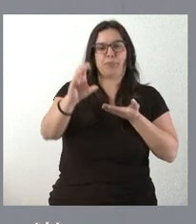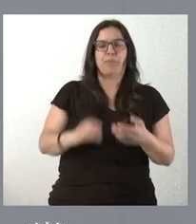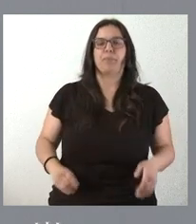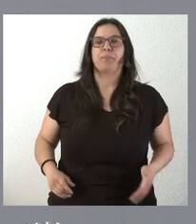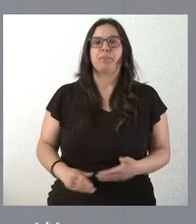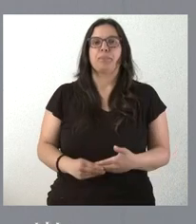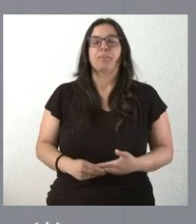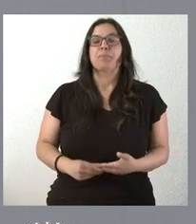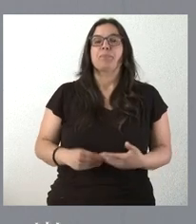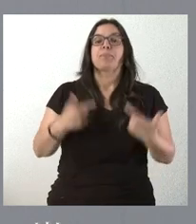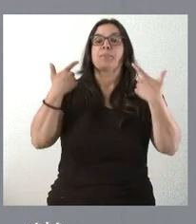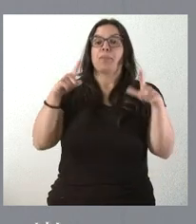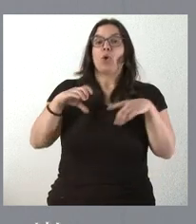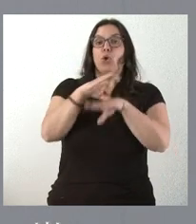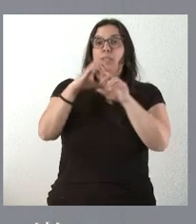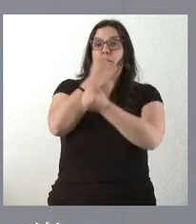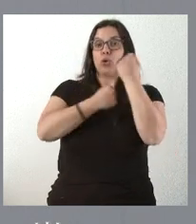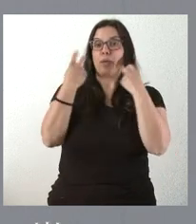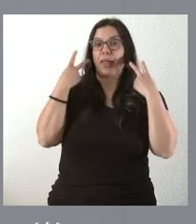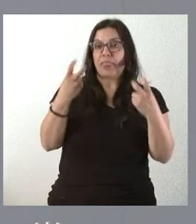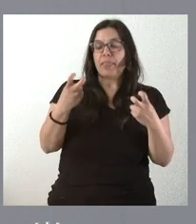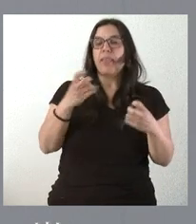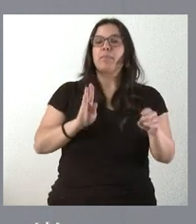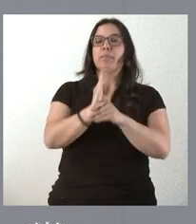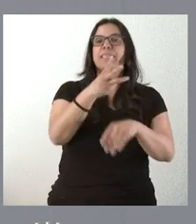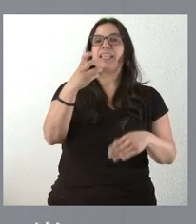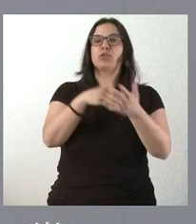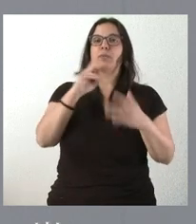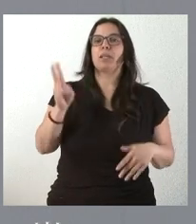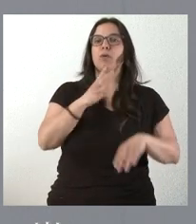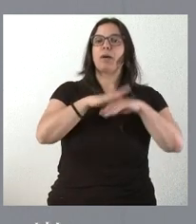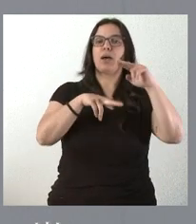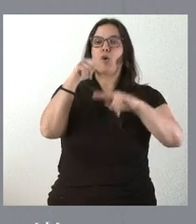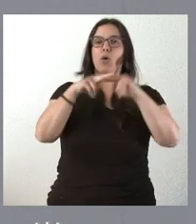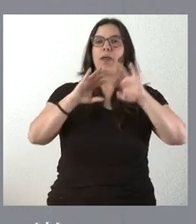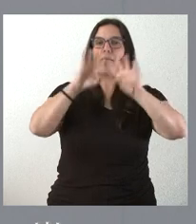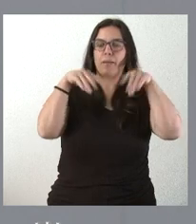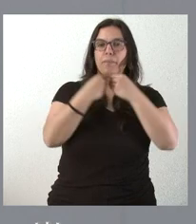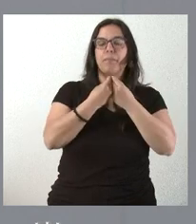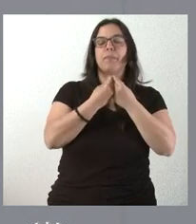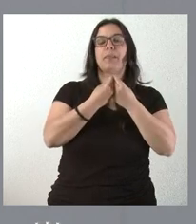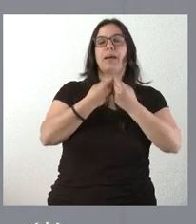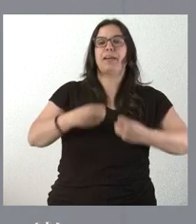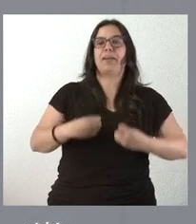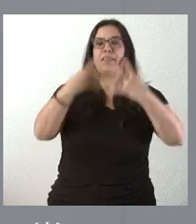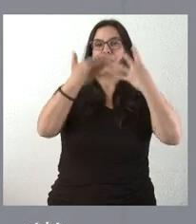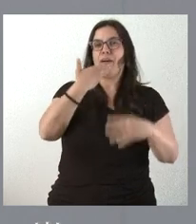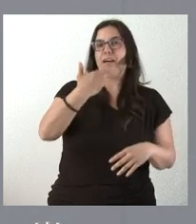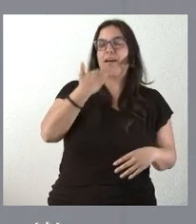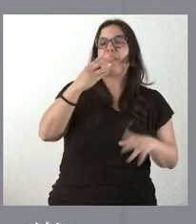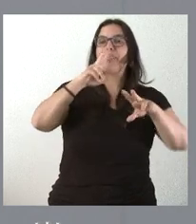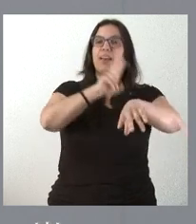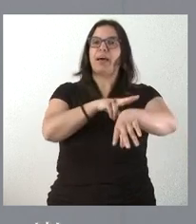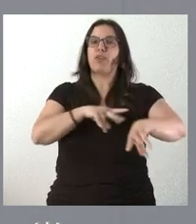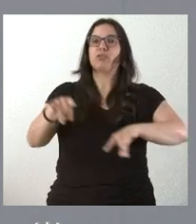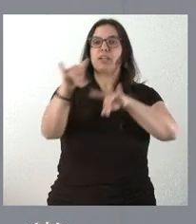La Consejería de Economía y Hacienda destinará 300.000 euros para las obras de climatización del edificio de la Delegación Territorial de la Junta